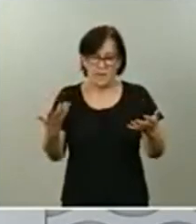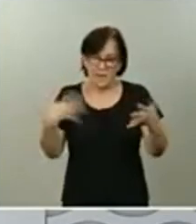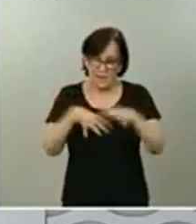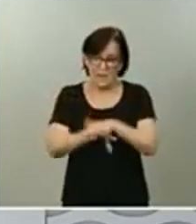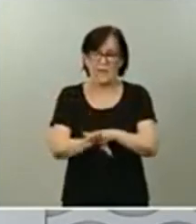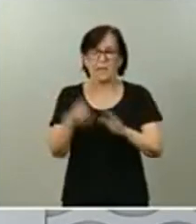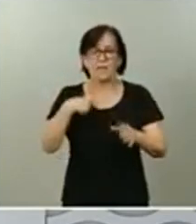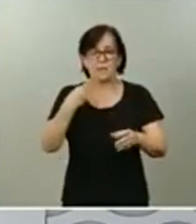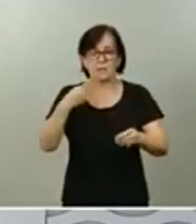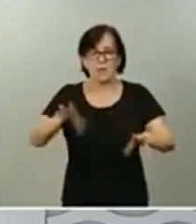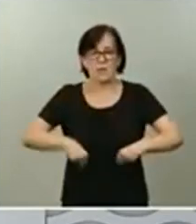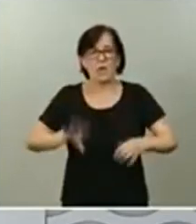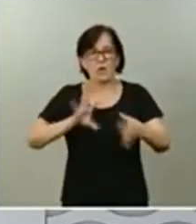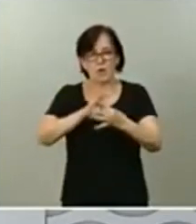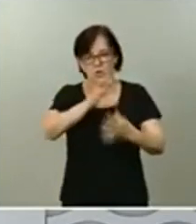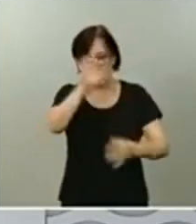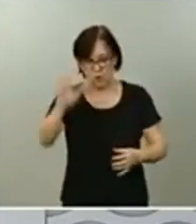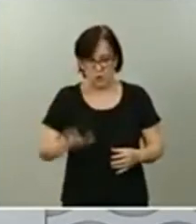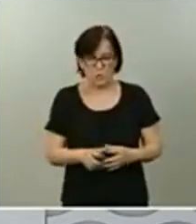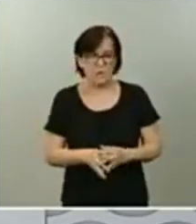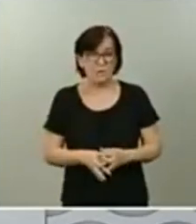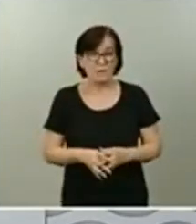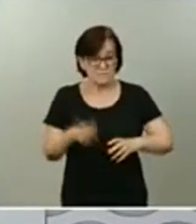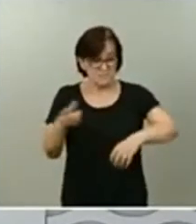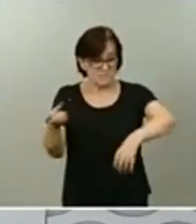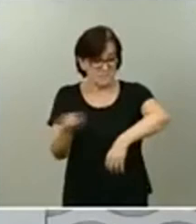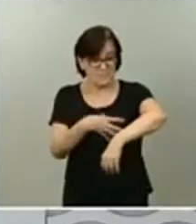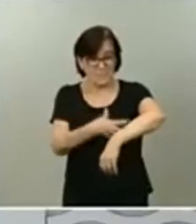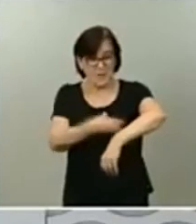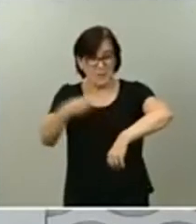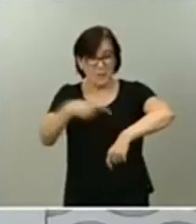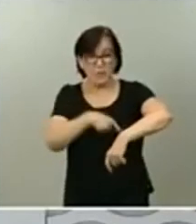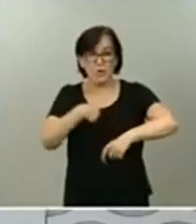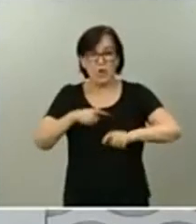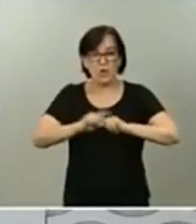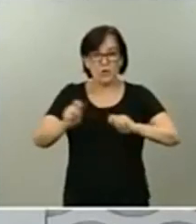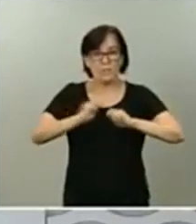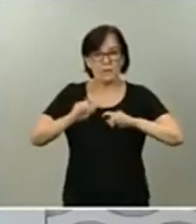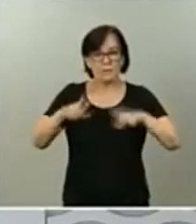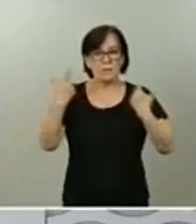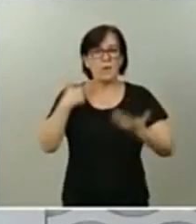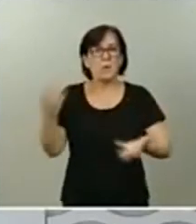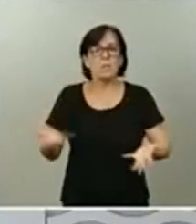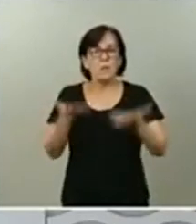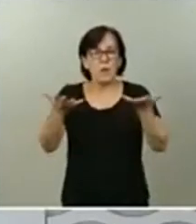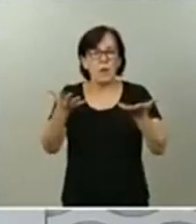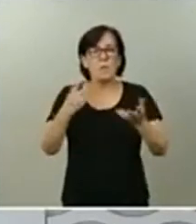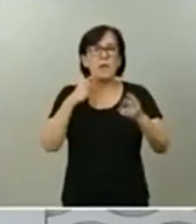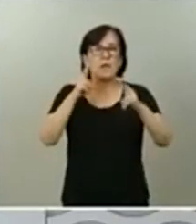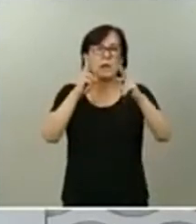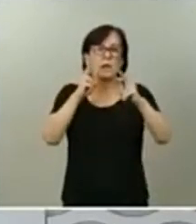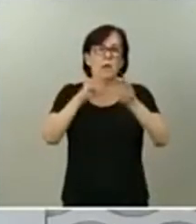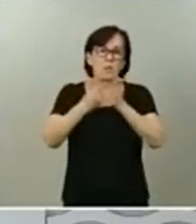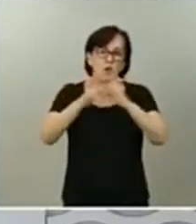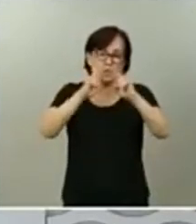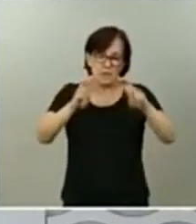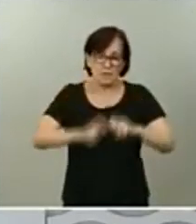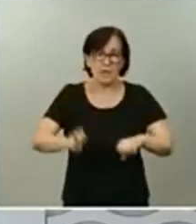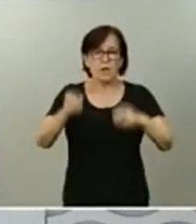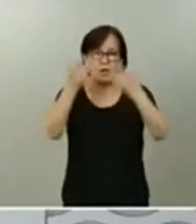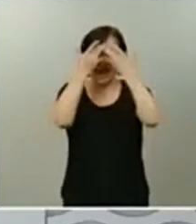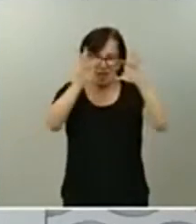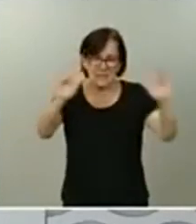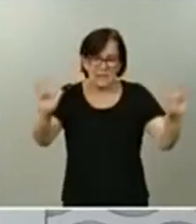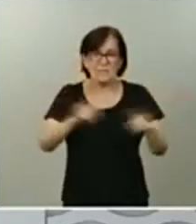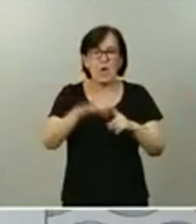con la Unión Europea. Estos fondos nos van a permitir, sobre todo, promover proyectos de investigación, de sensibilización o de